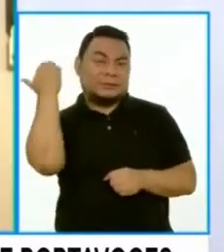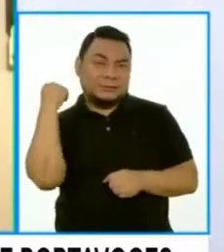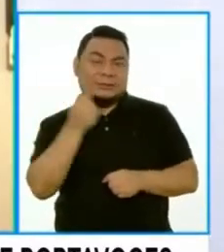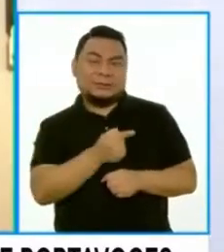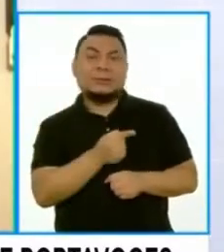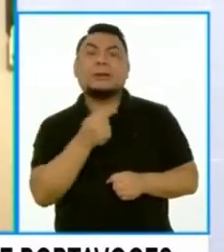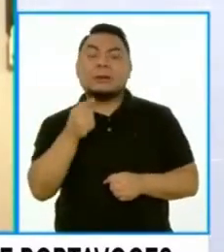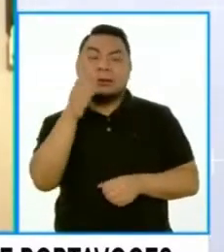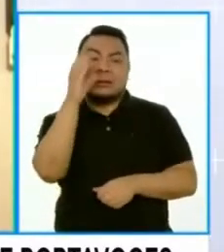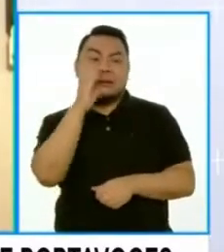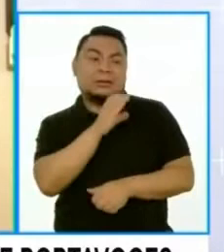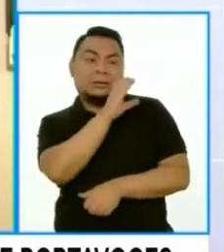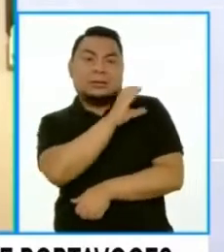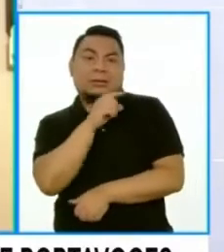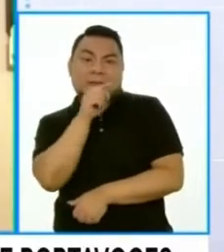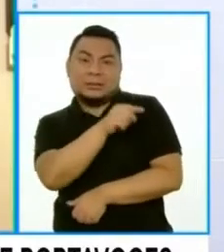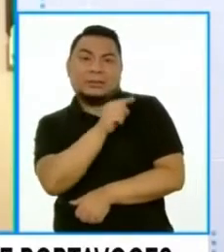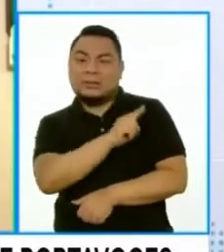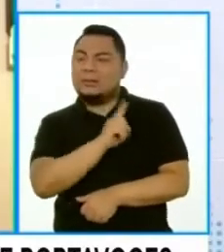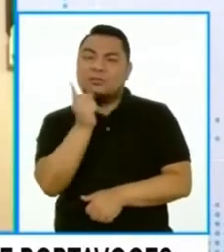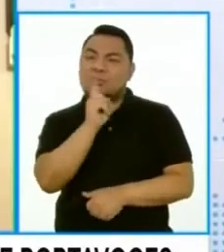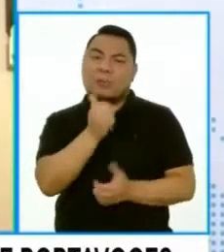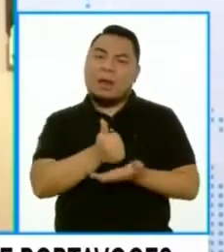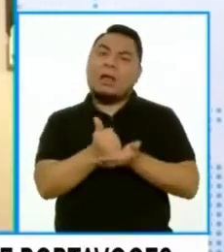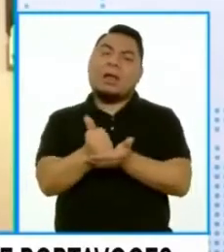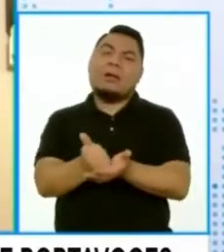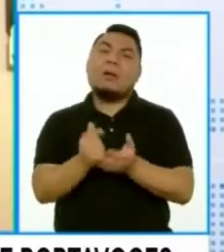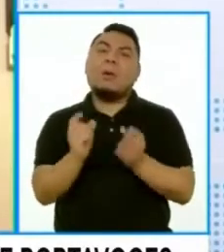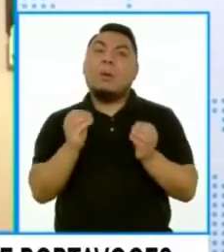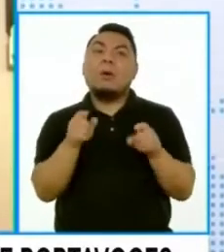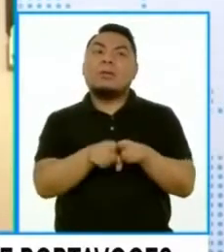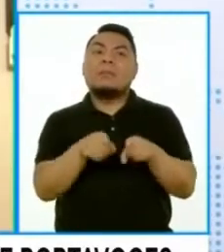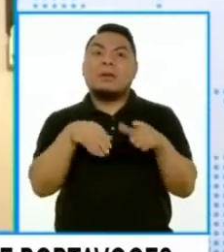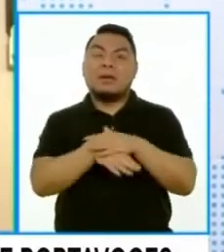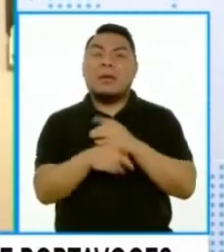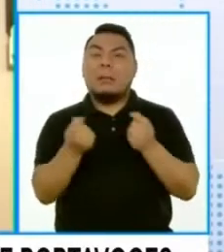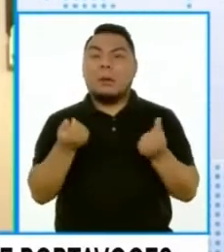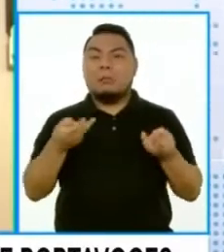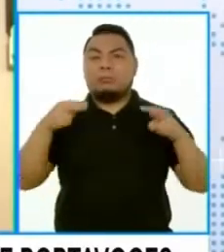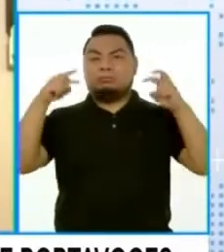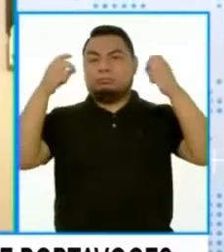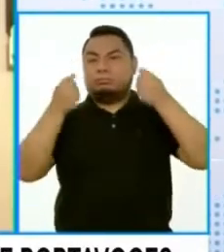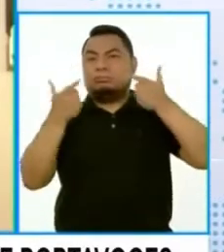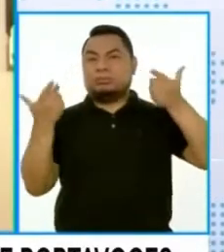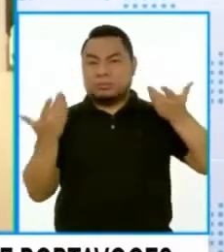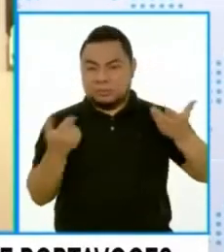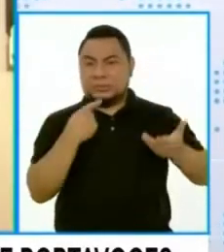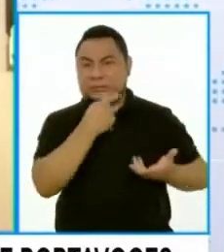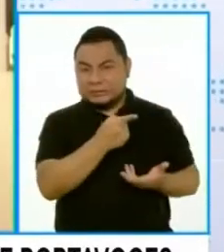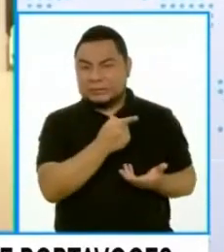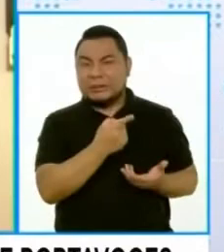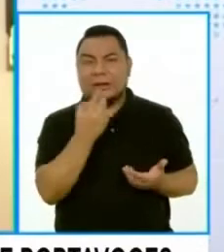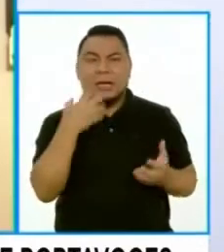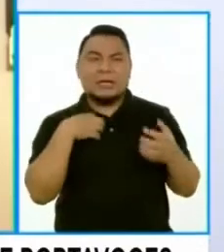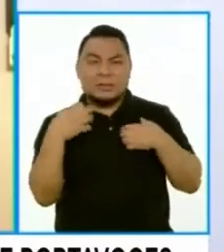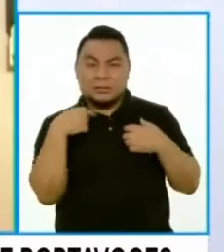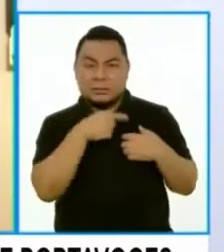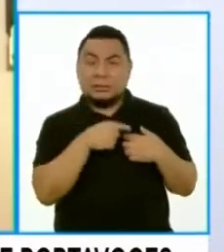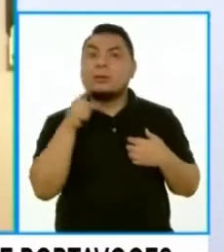no estaban ayudando de alguna manera o estaban abusando con los precios en el tratamiento de COVID ¿es eso básicamente